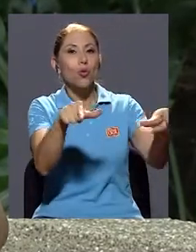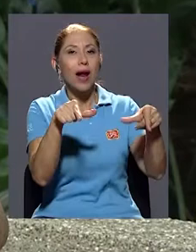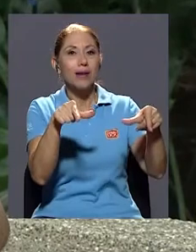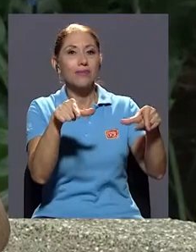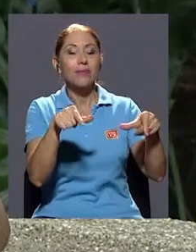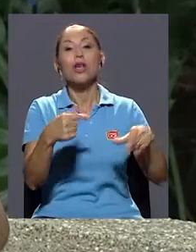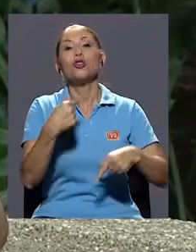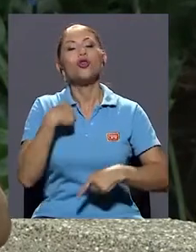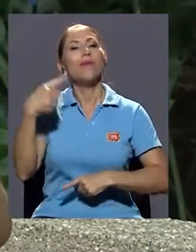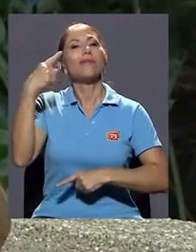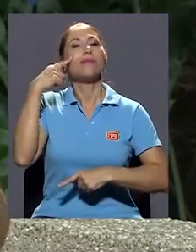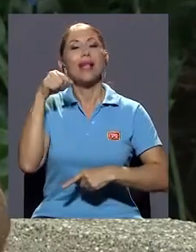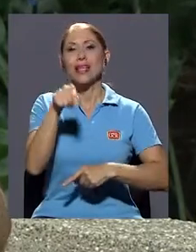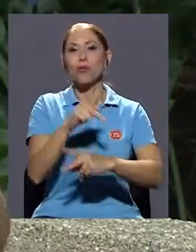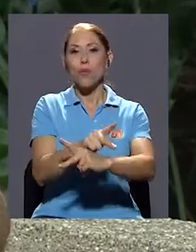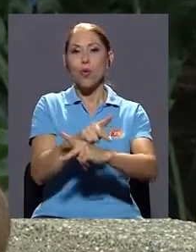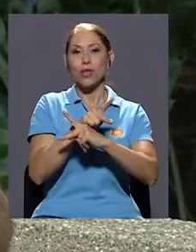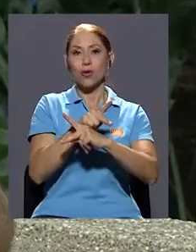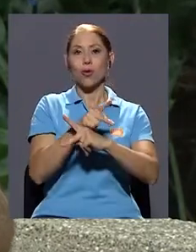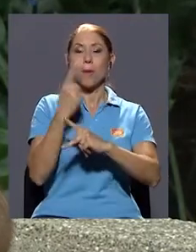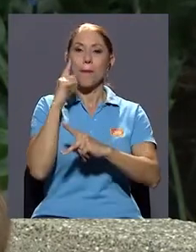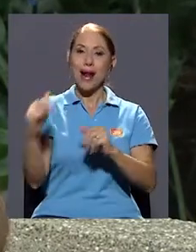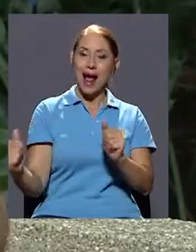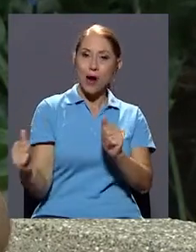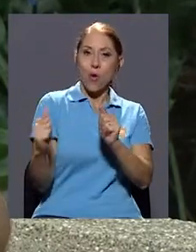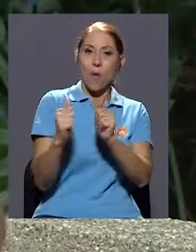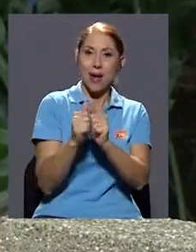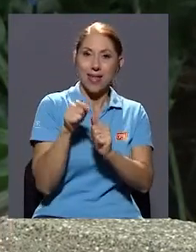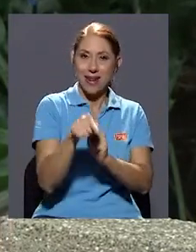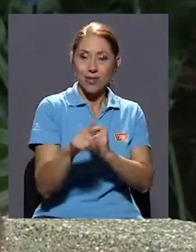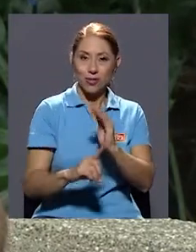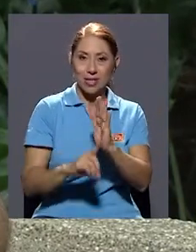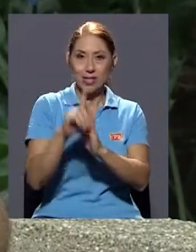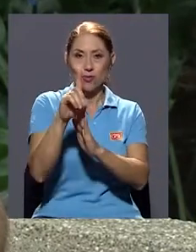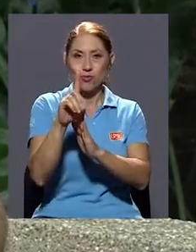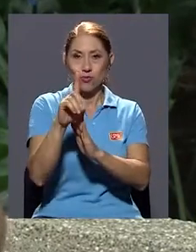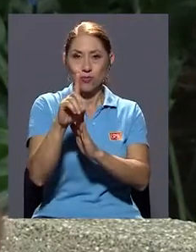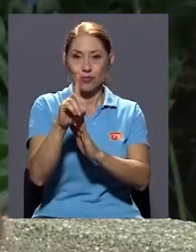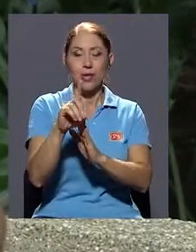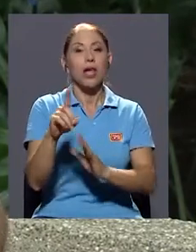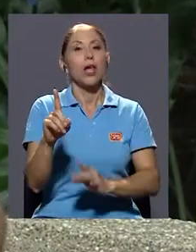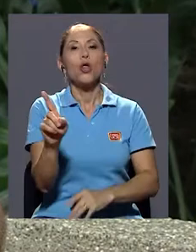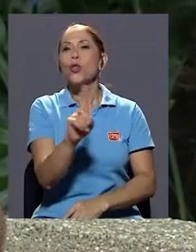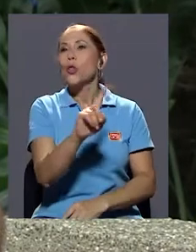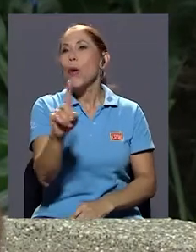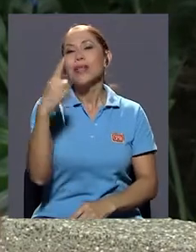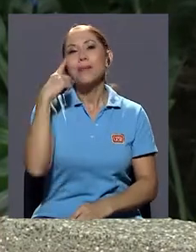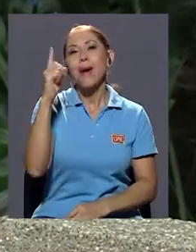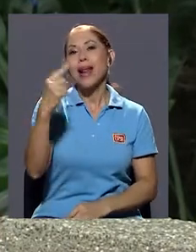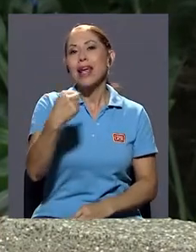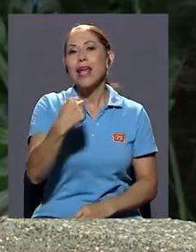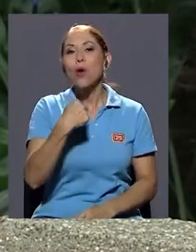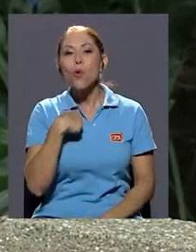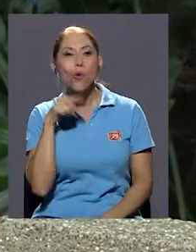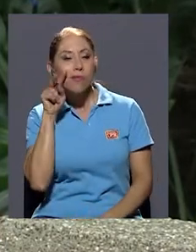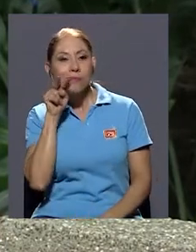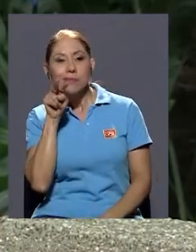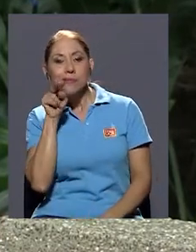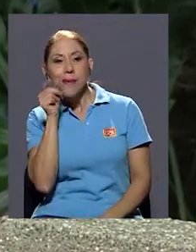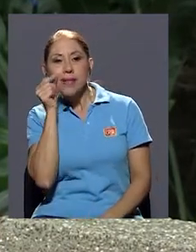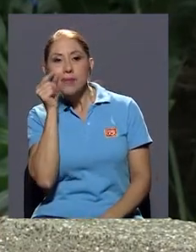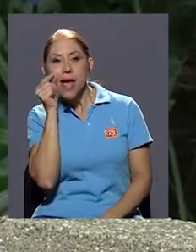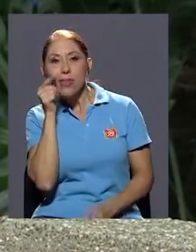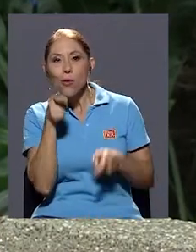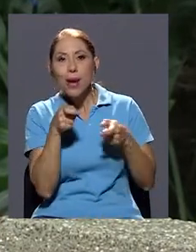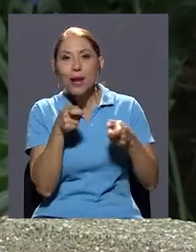protector, ¿verdad? Para poder acompañarles en el desarrollo. Y sí dejo claro, no es para estar uno espiando y